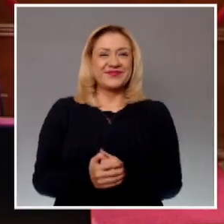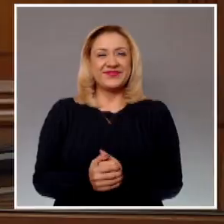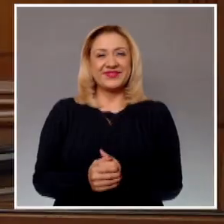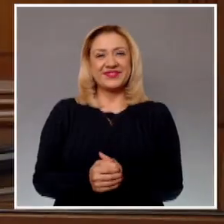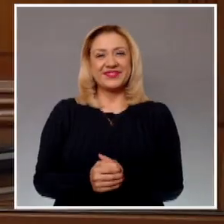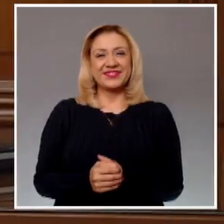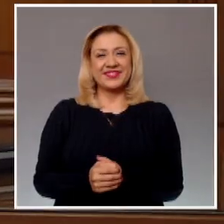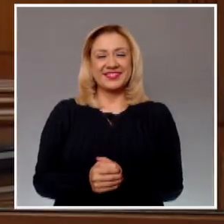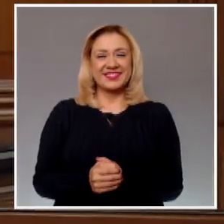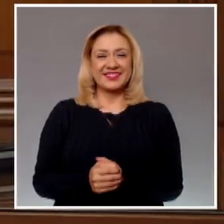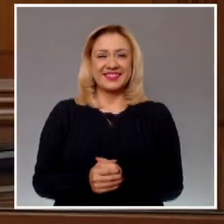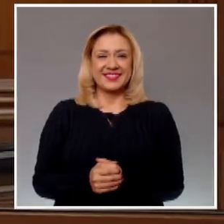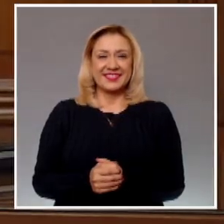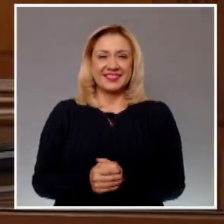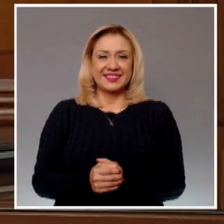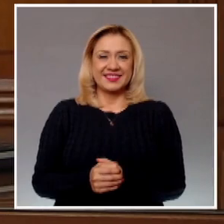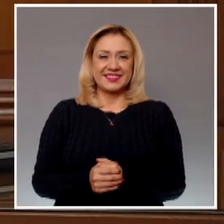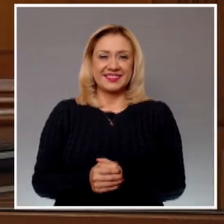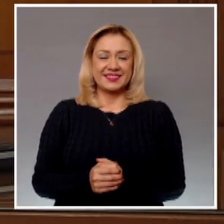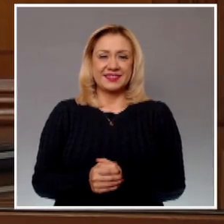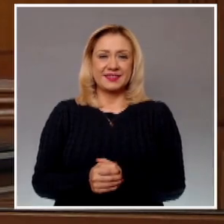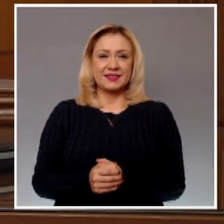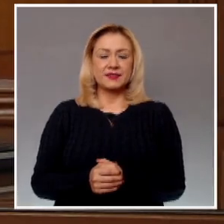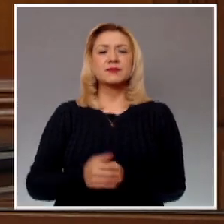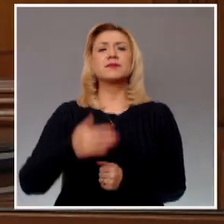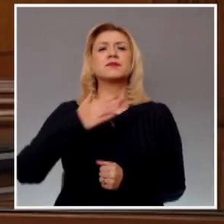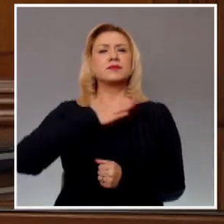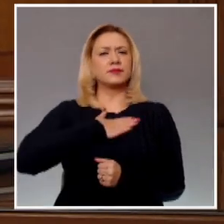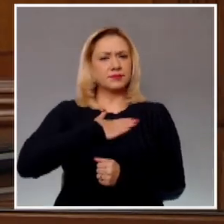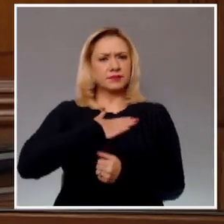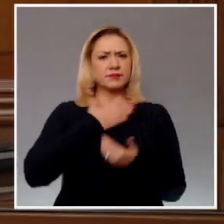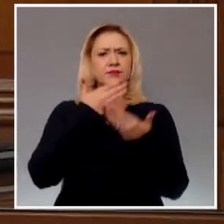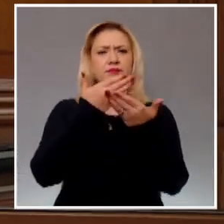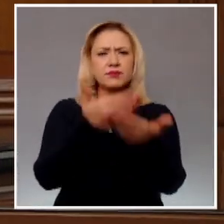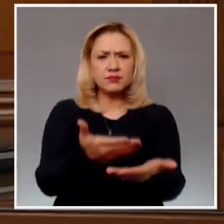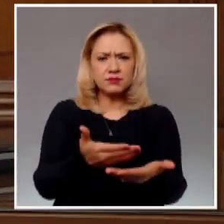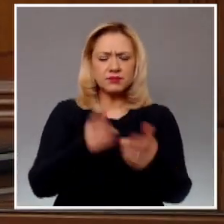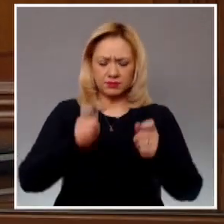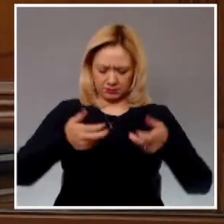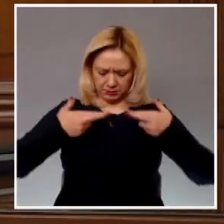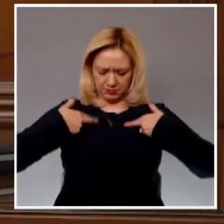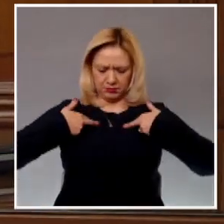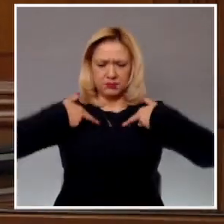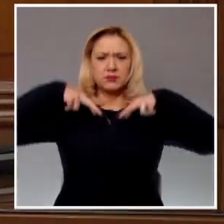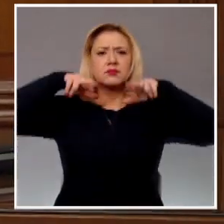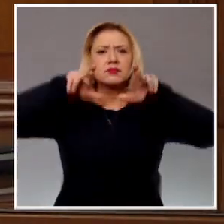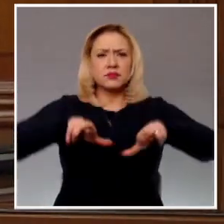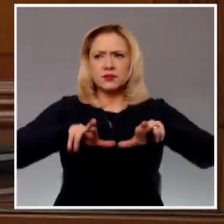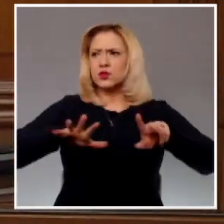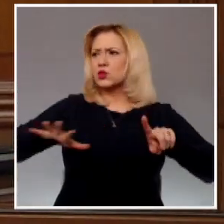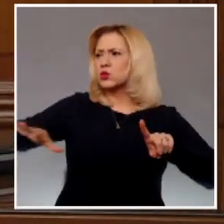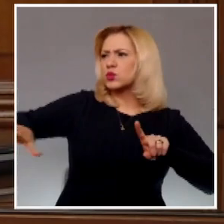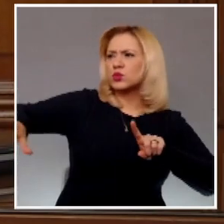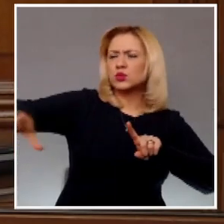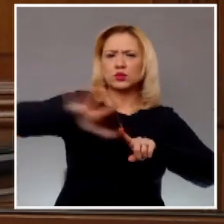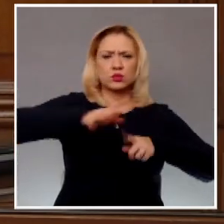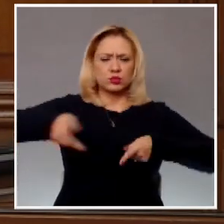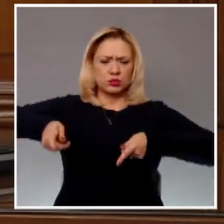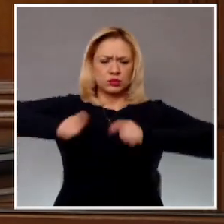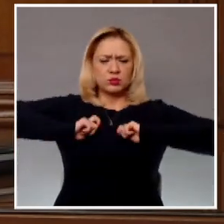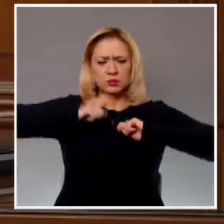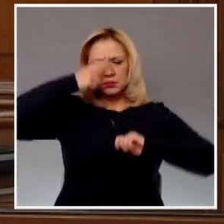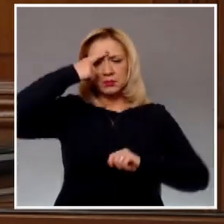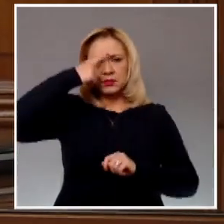Lo que ofrezco es una representación basada en las herramientas que me han guiado,